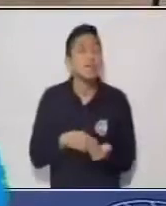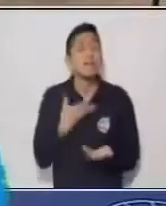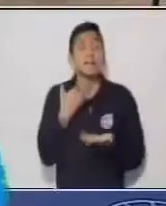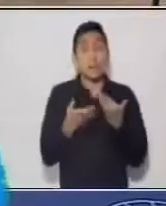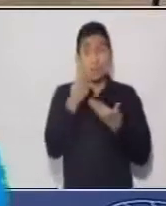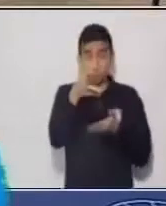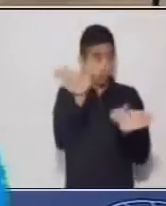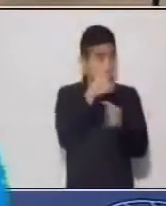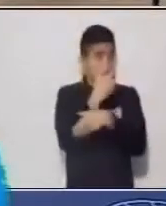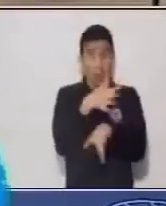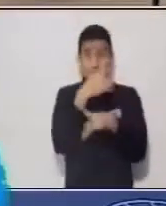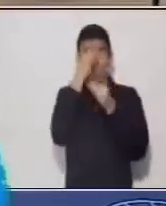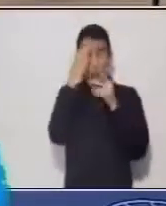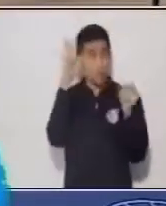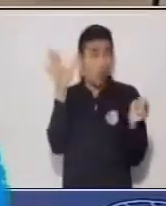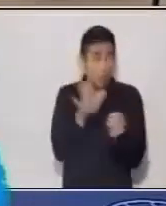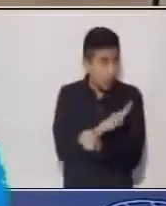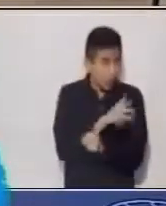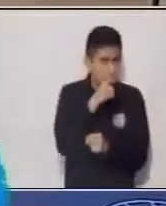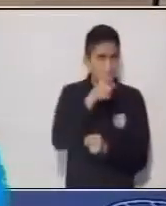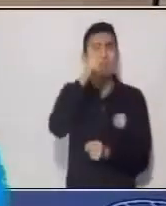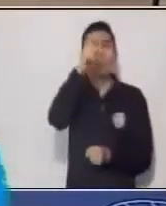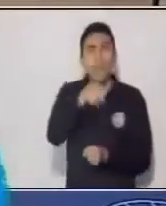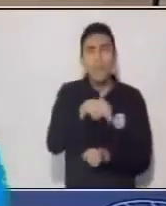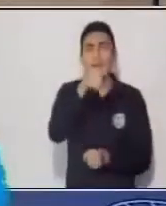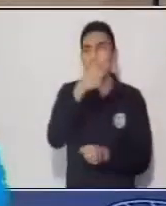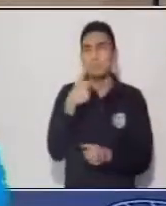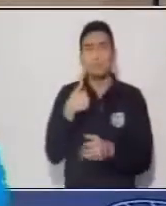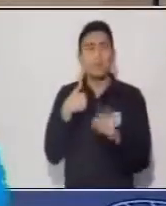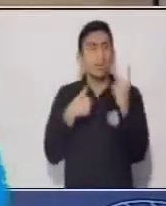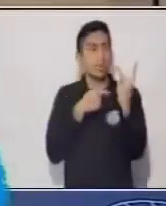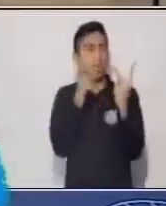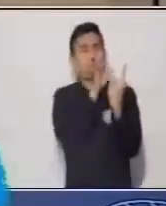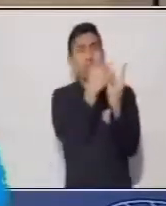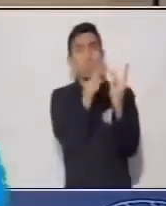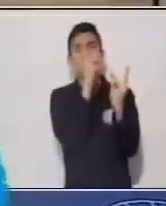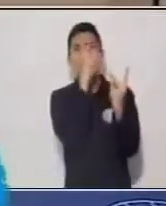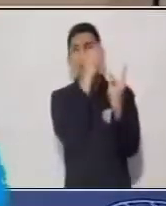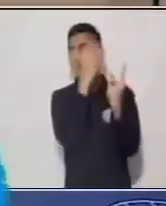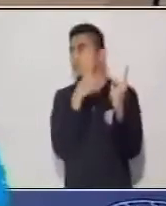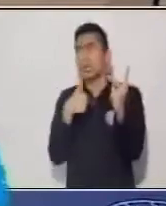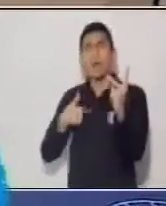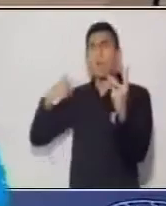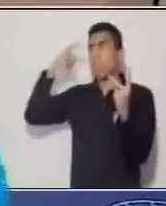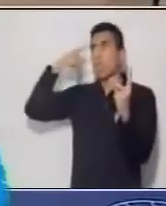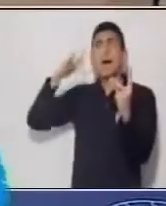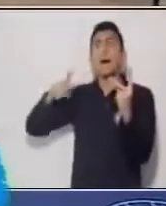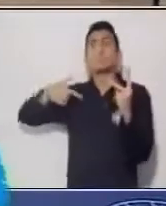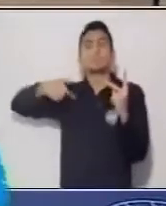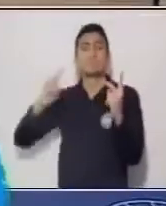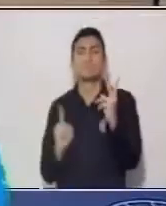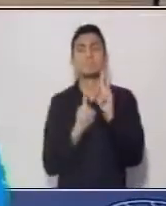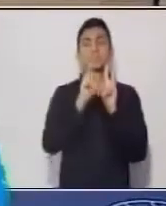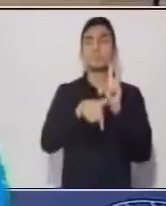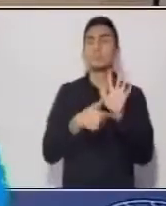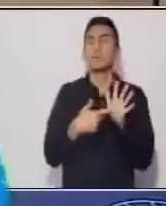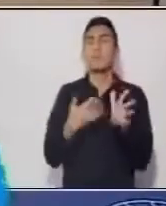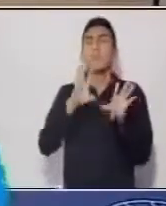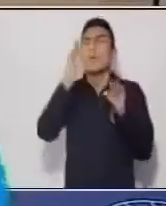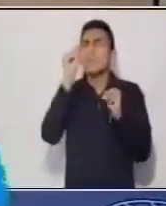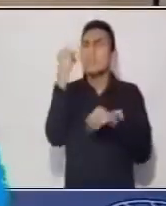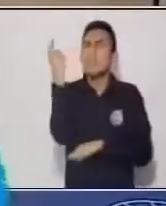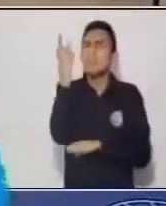el personaje tú tienes que inferir por qué está diciendo esas palabras por qué son relevantes o